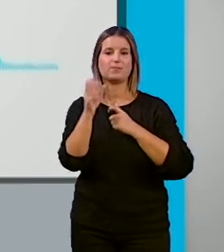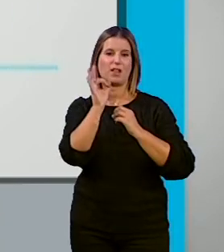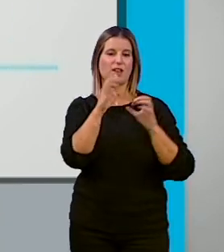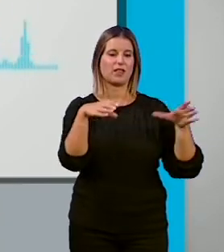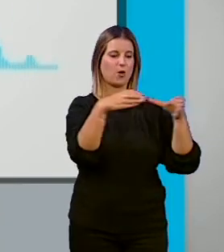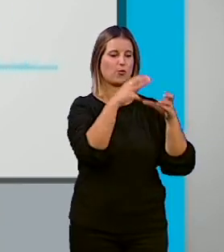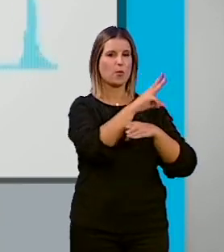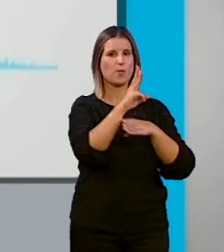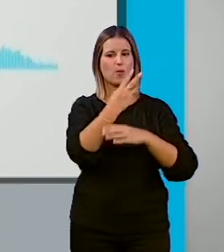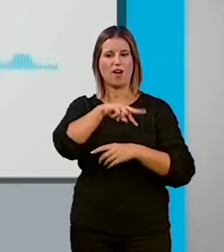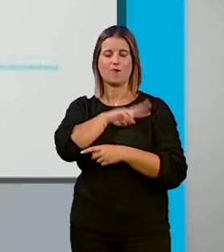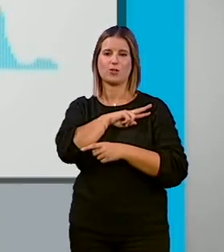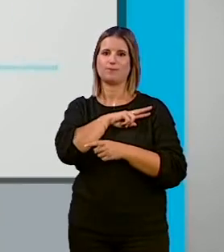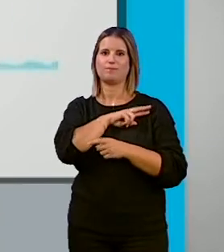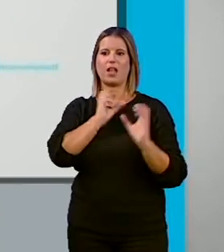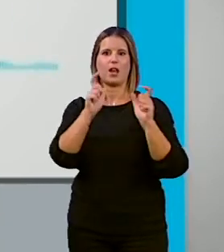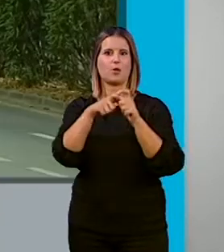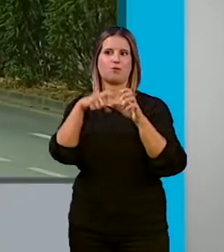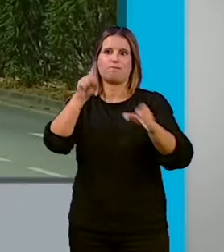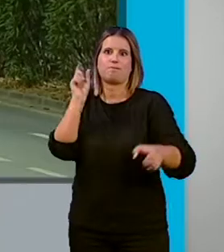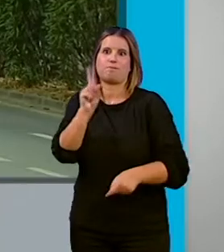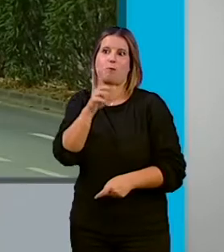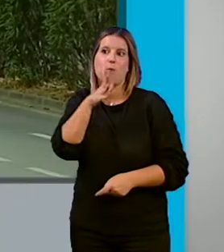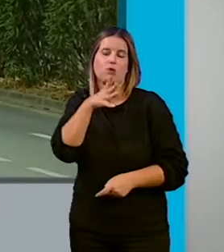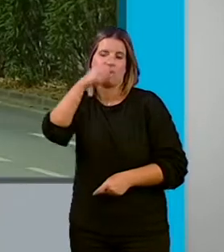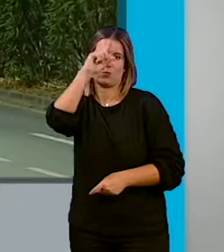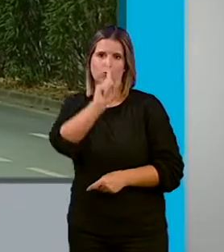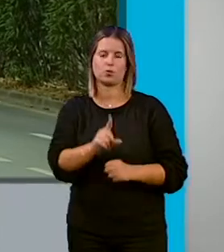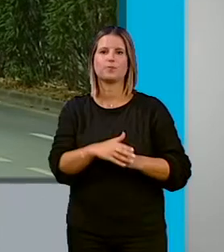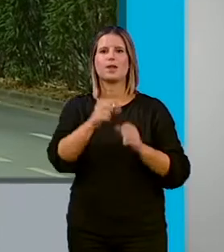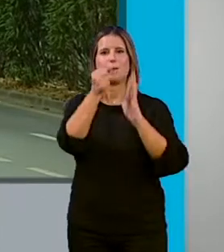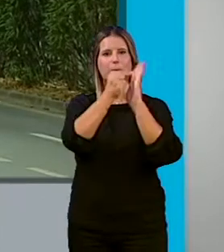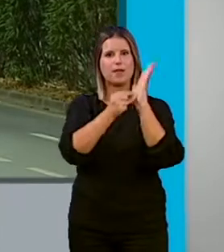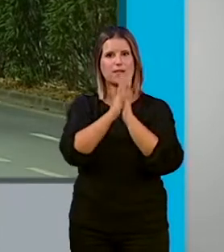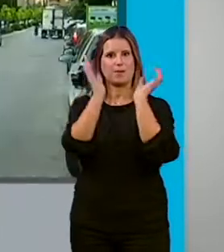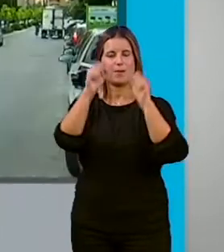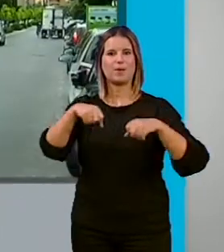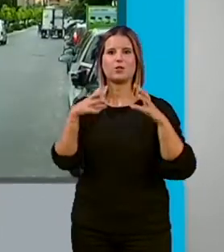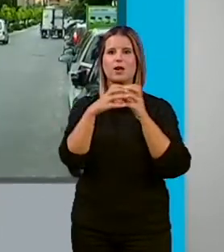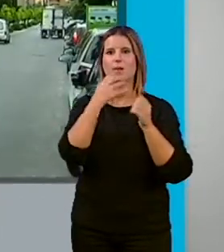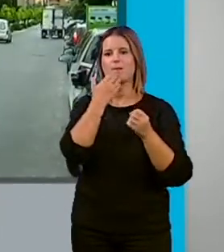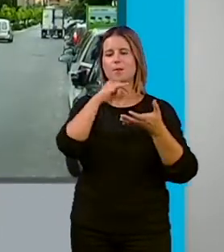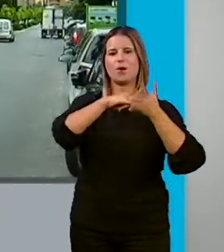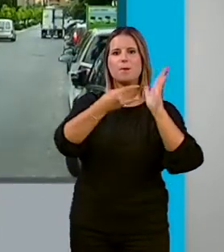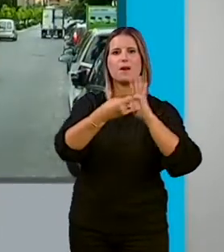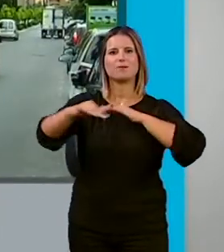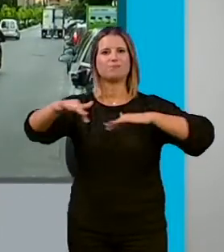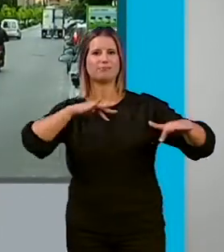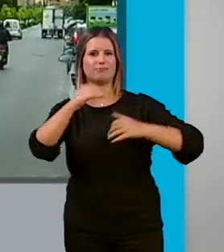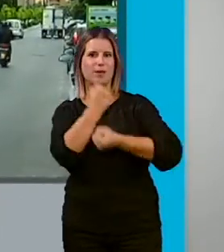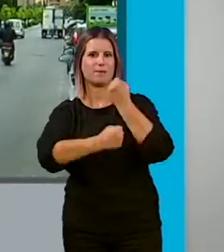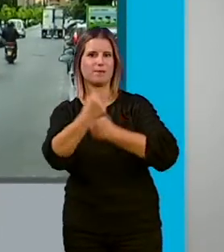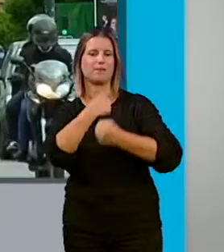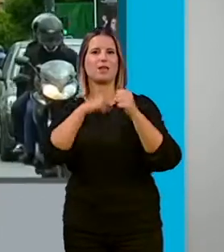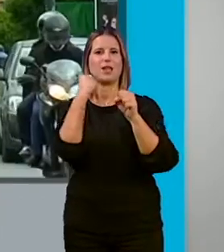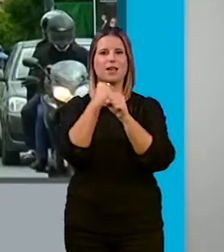Vox han estado en la reunión de hoy, ellos sabrán el motivo. Algunas de las medidas contenidas en el Pacto por Granada, como los planes de dinamización del empleo y la